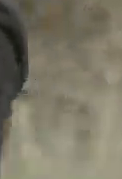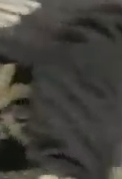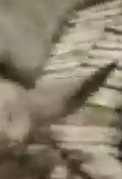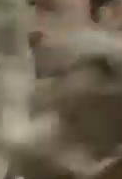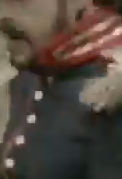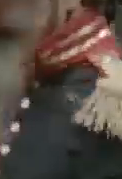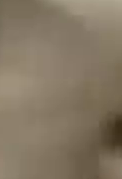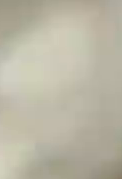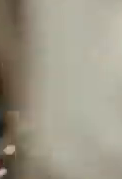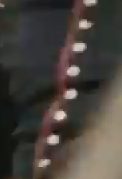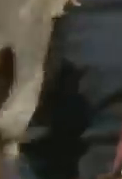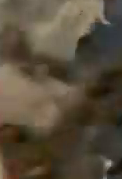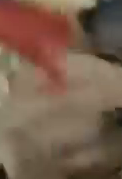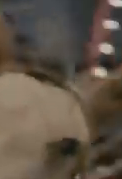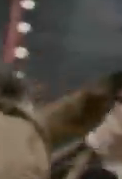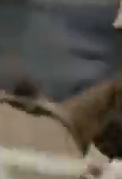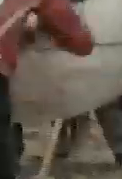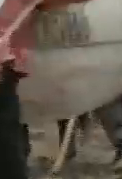¡formación!